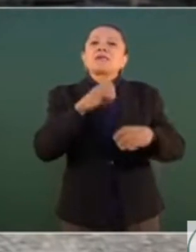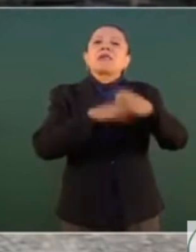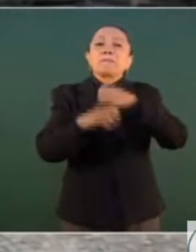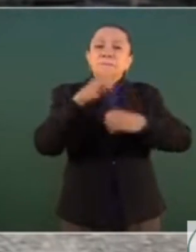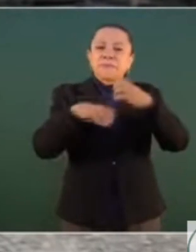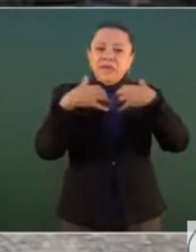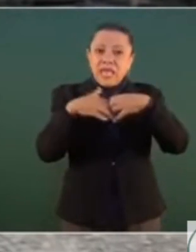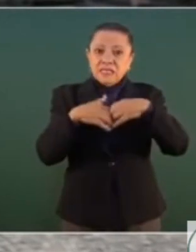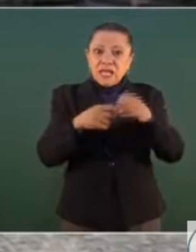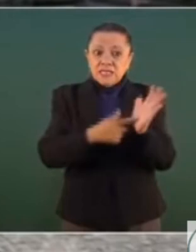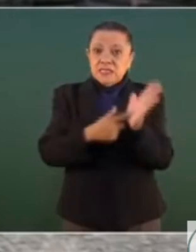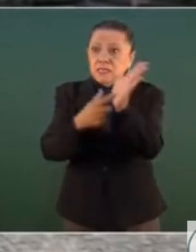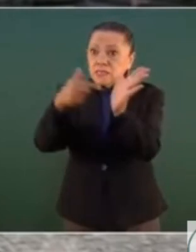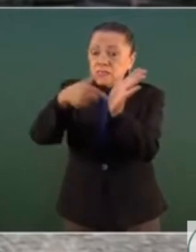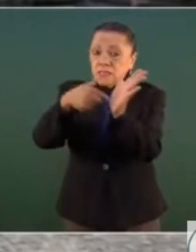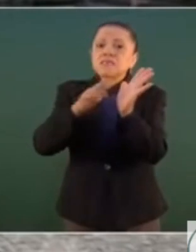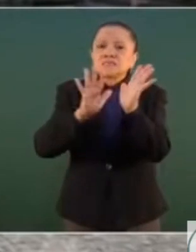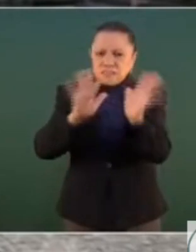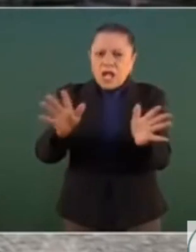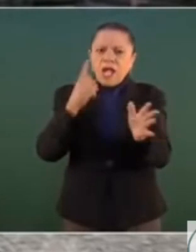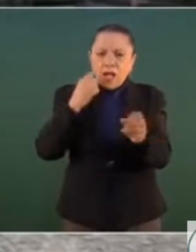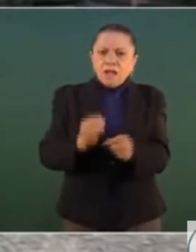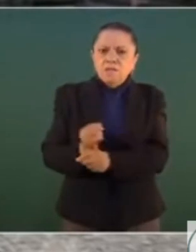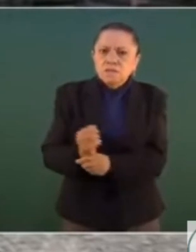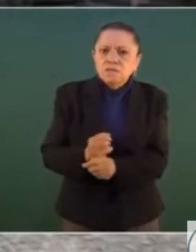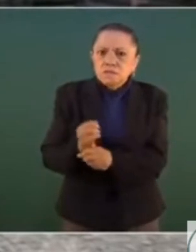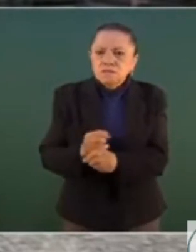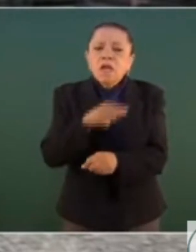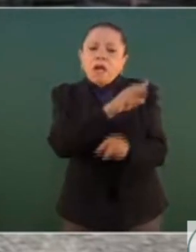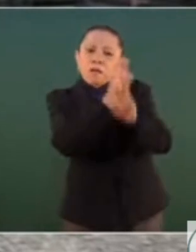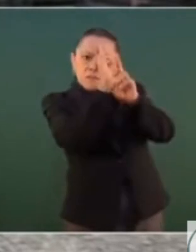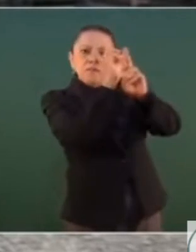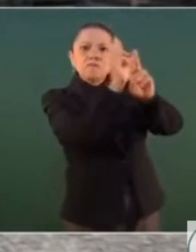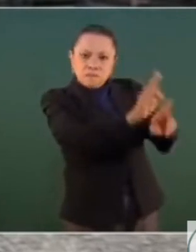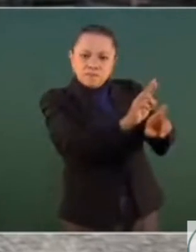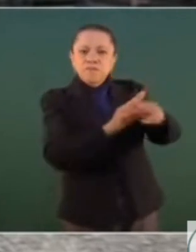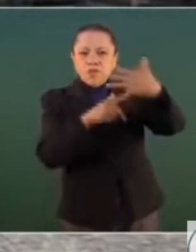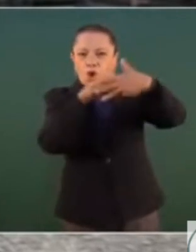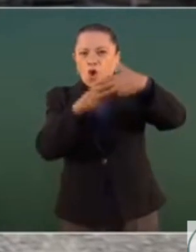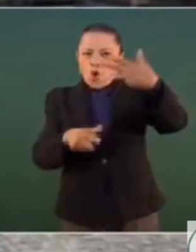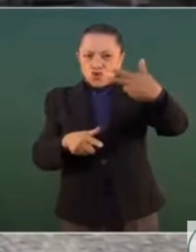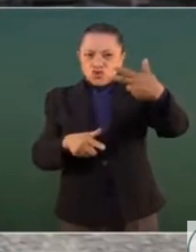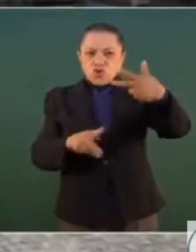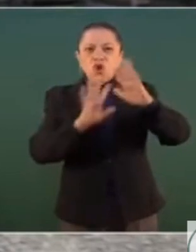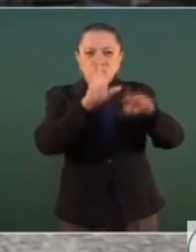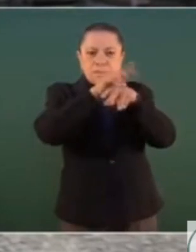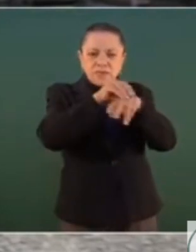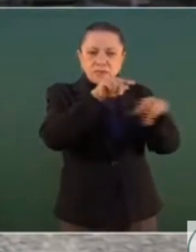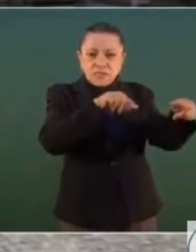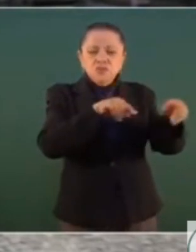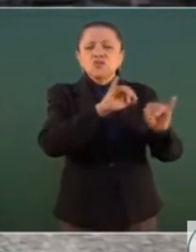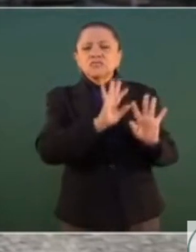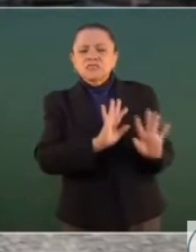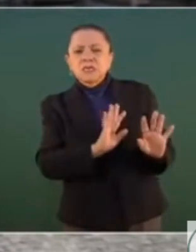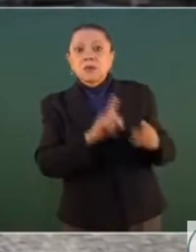que ya están en exploración, se va a mantener esa concesión de las ocho que ya tienen la concesión. Una de ellas, que es